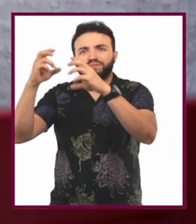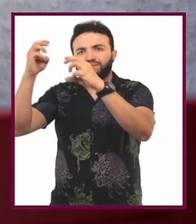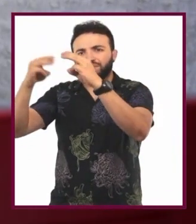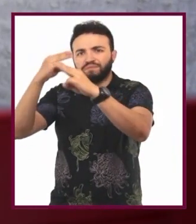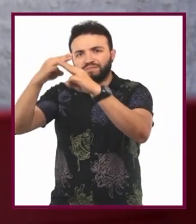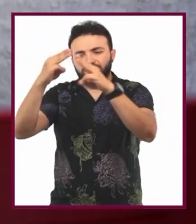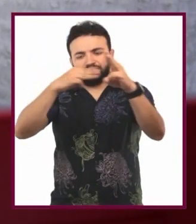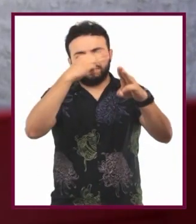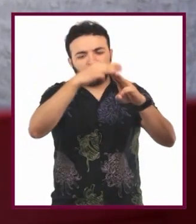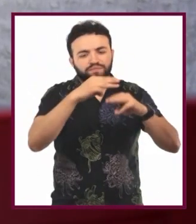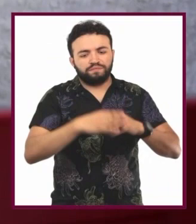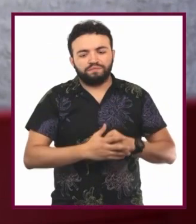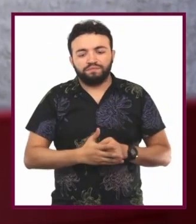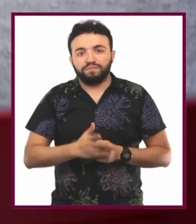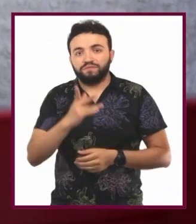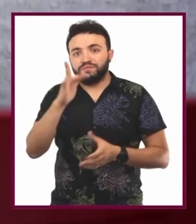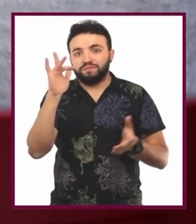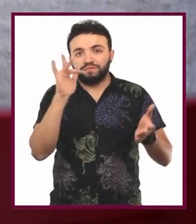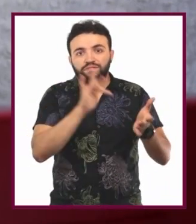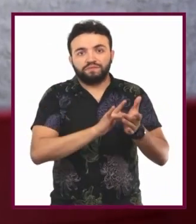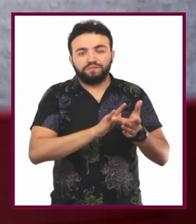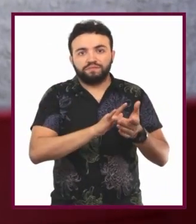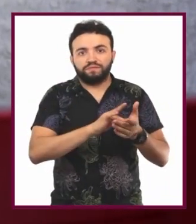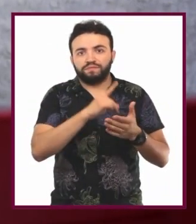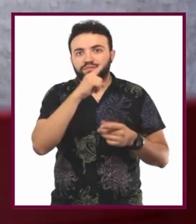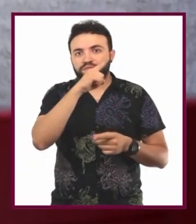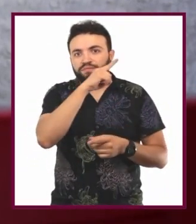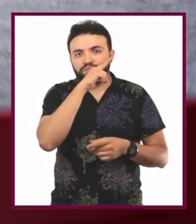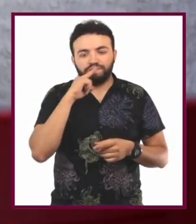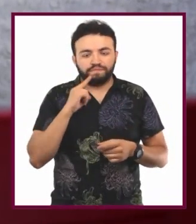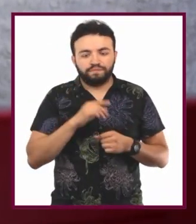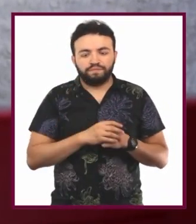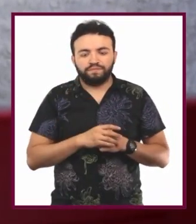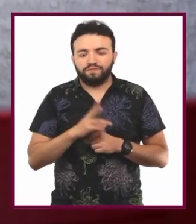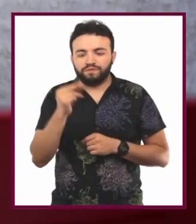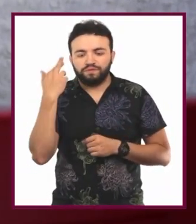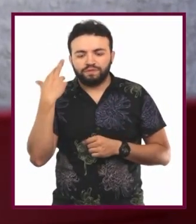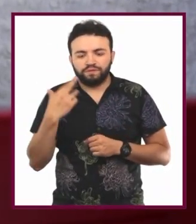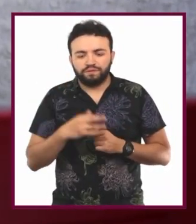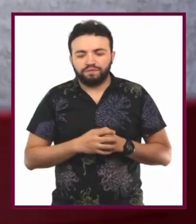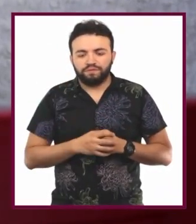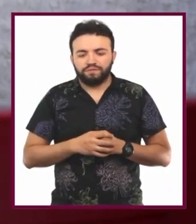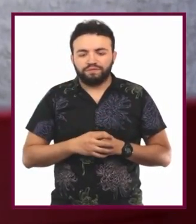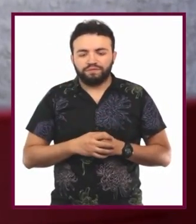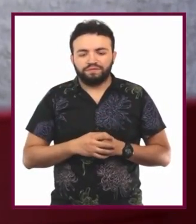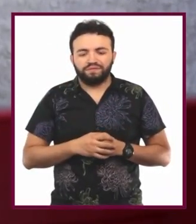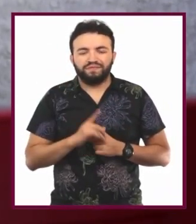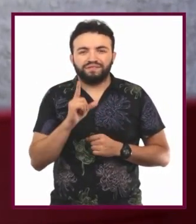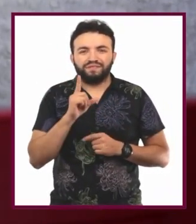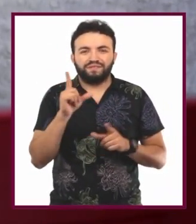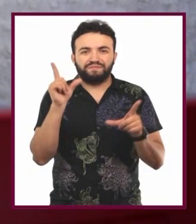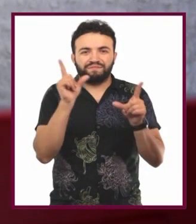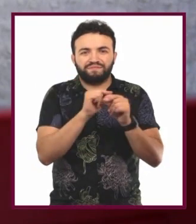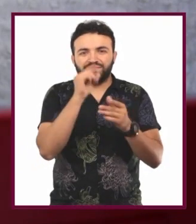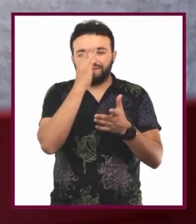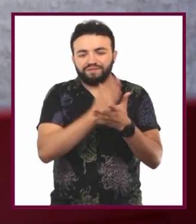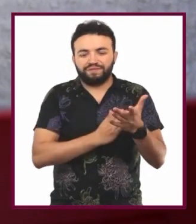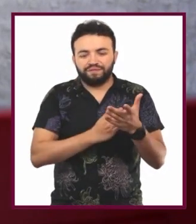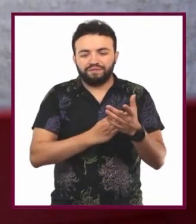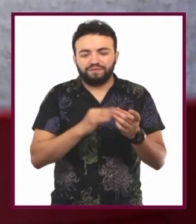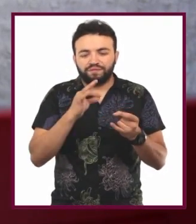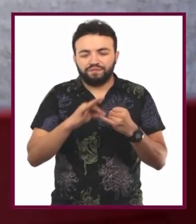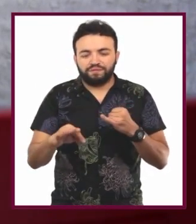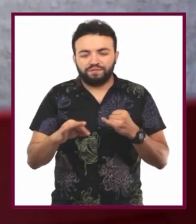Estás en silencio, Desi. No te escuchamos. ¿Cómo? Se cortó lo último que dijiste.